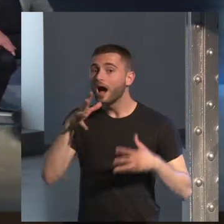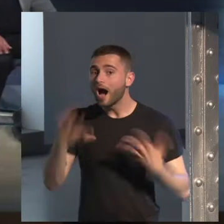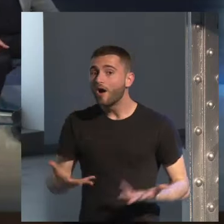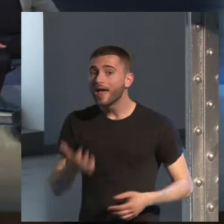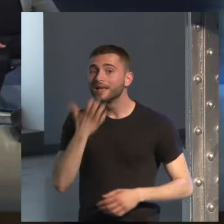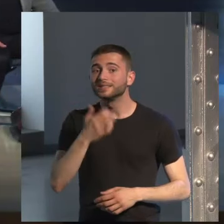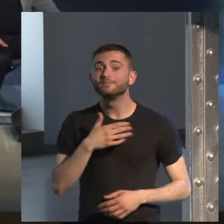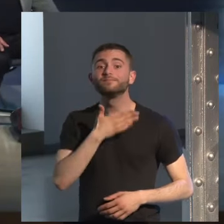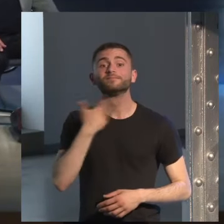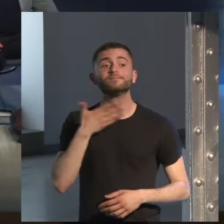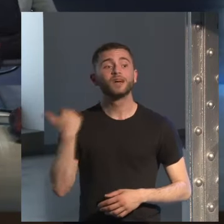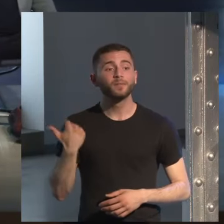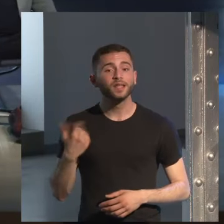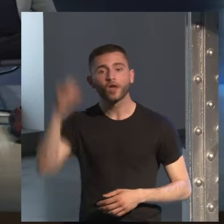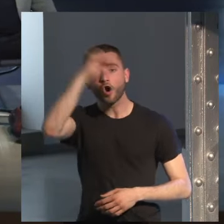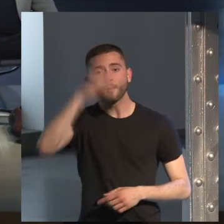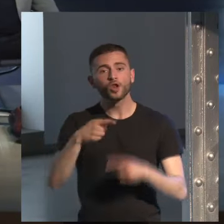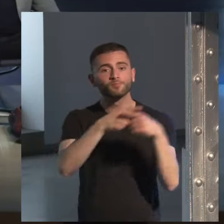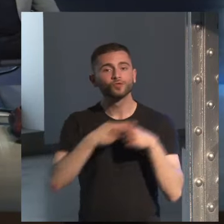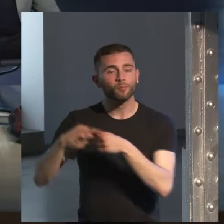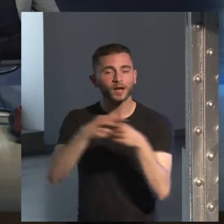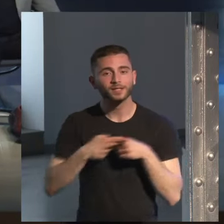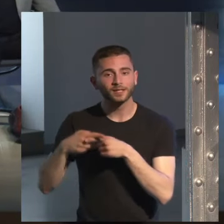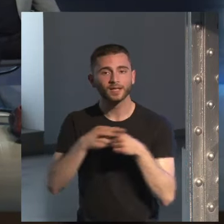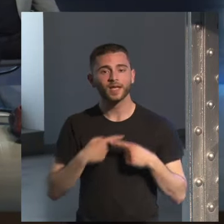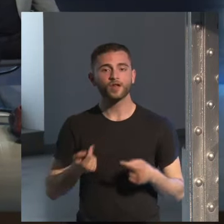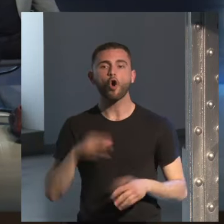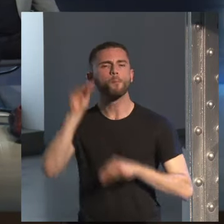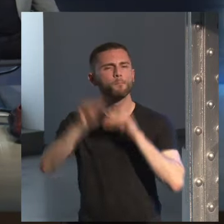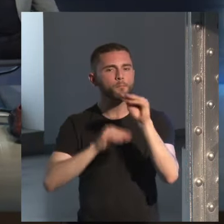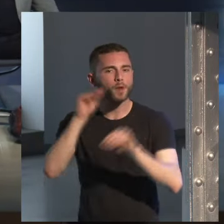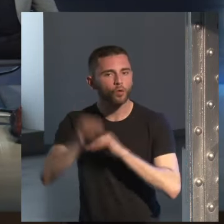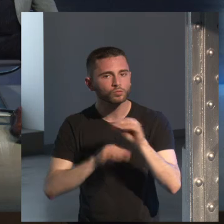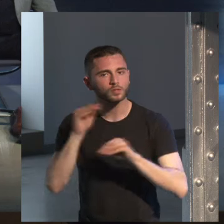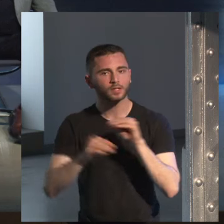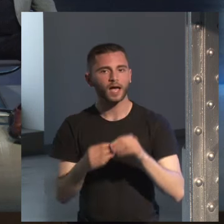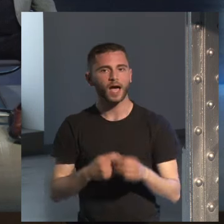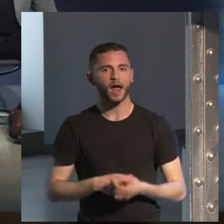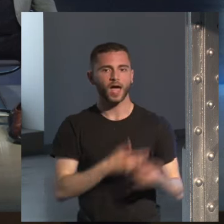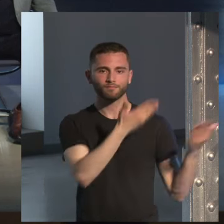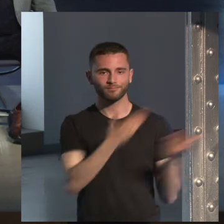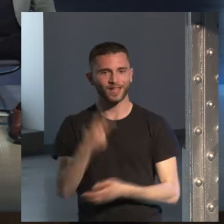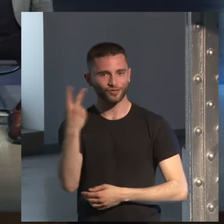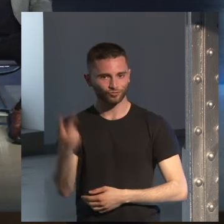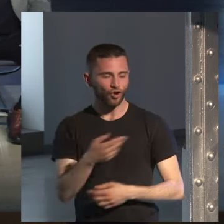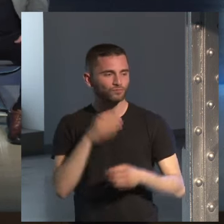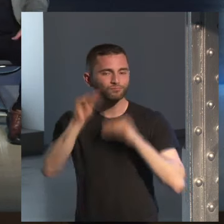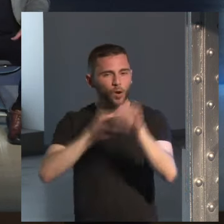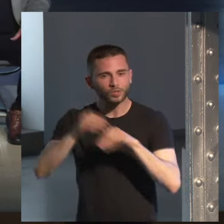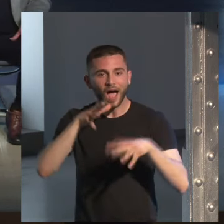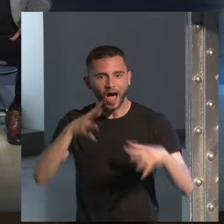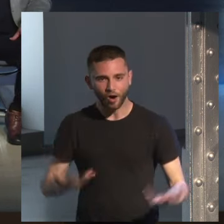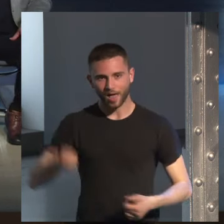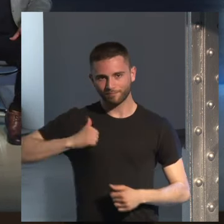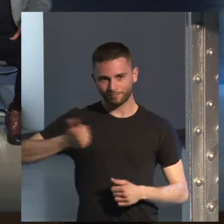pues compartir un poco con nosotros sus opiniones o si quieren lanzarle alguna pregunta a nuestros dos invitados pues ahora es el momento no